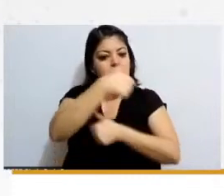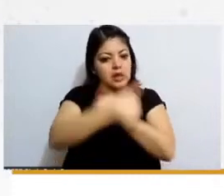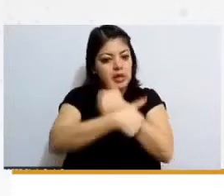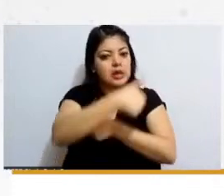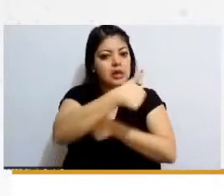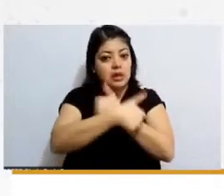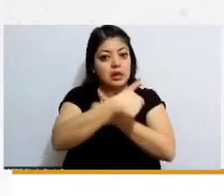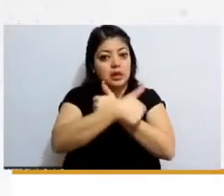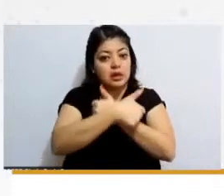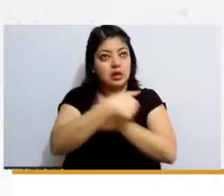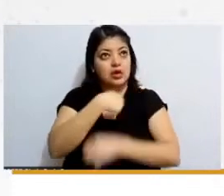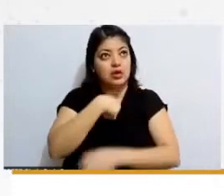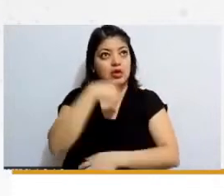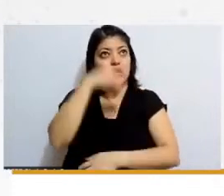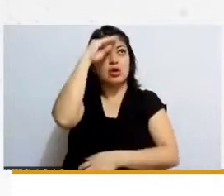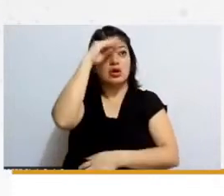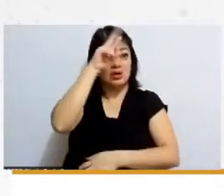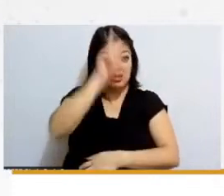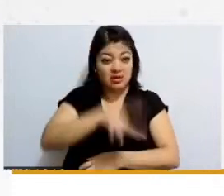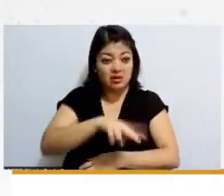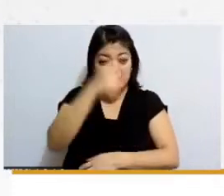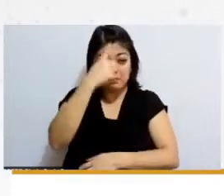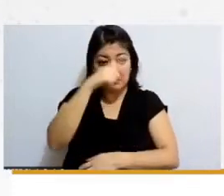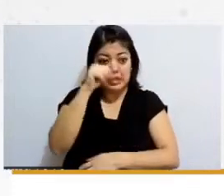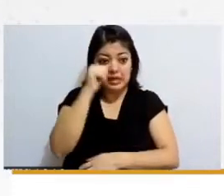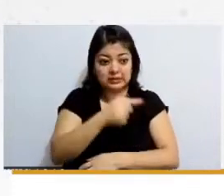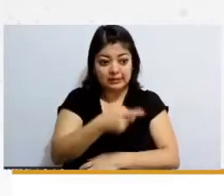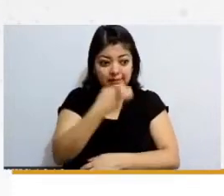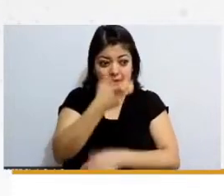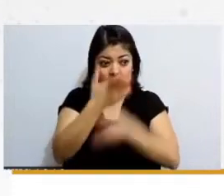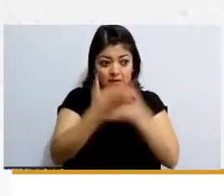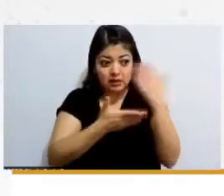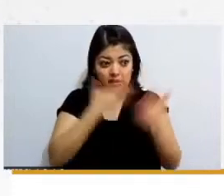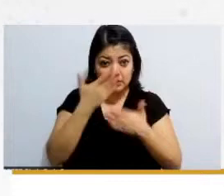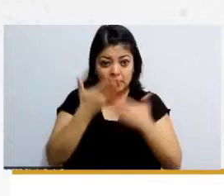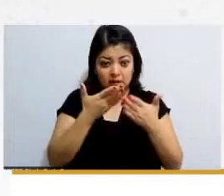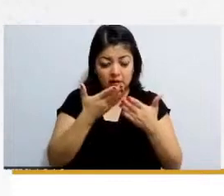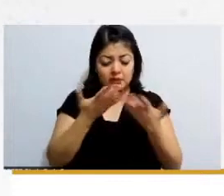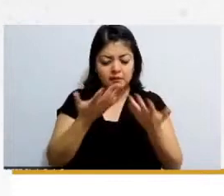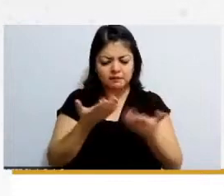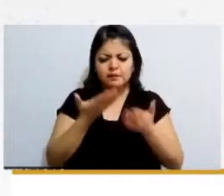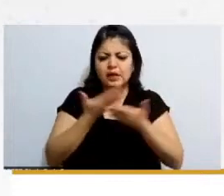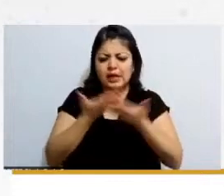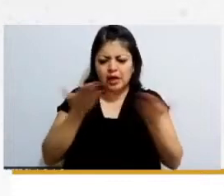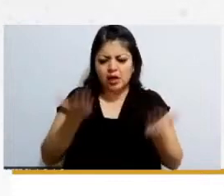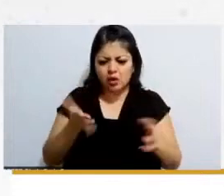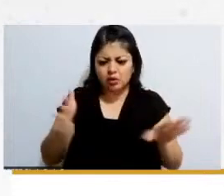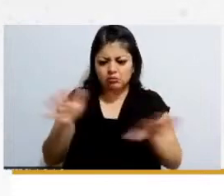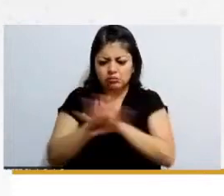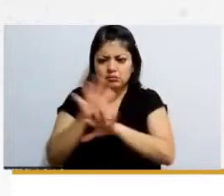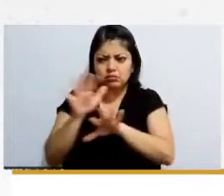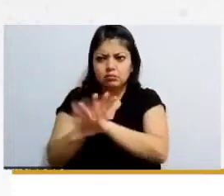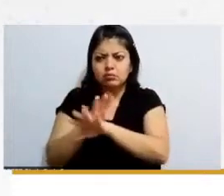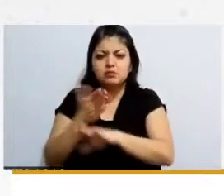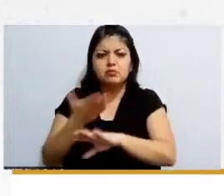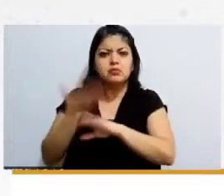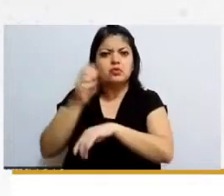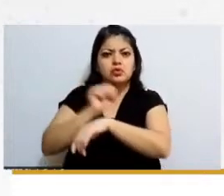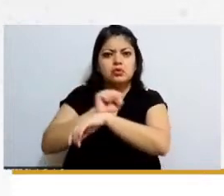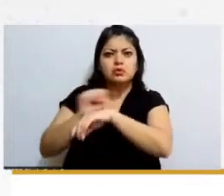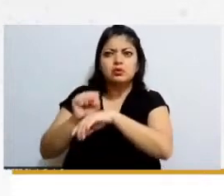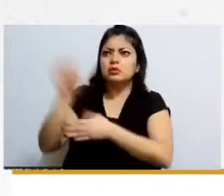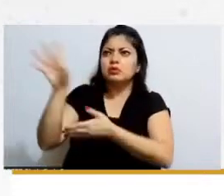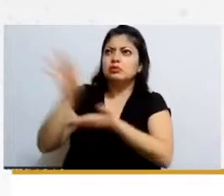mi vida voy a estudiar esto y ahora con esta práctica esta forma tan sencilla de estos cuadernos